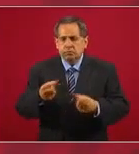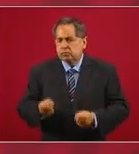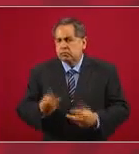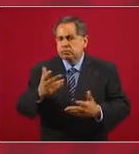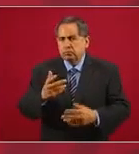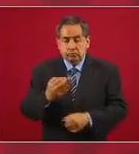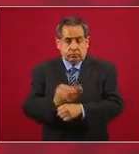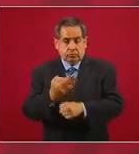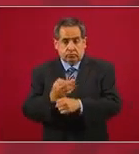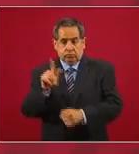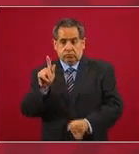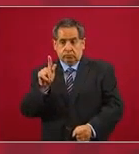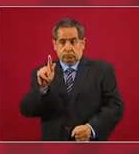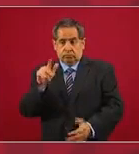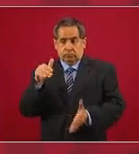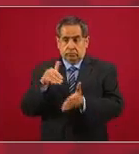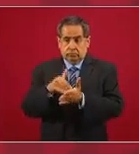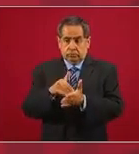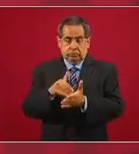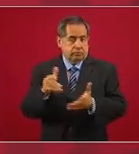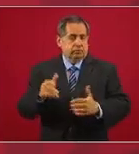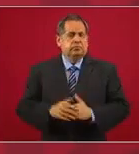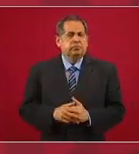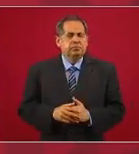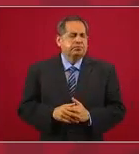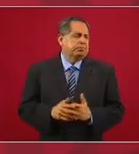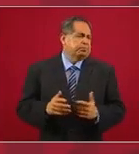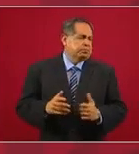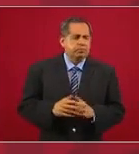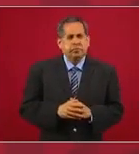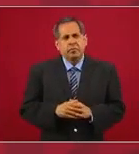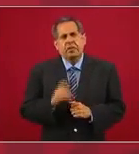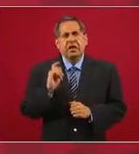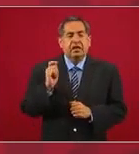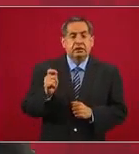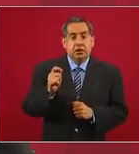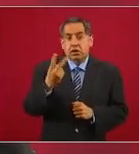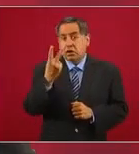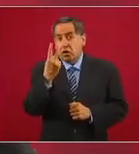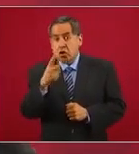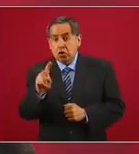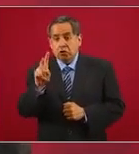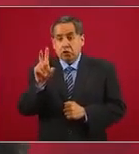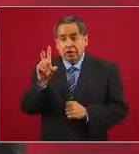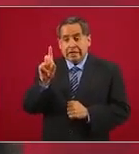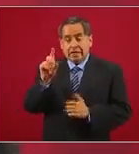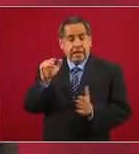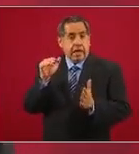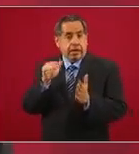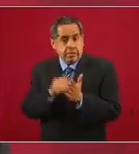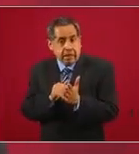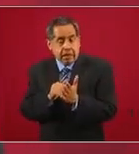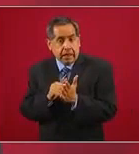es decir, 230 mil millones